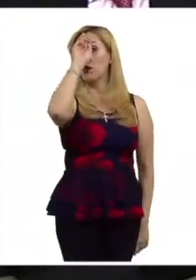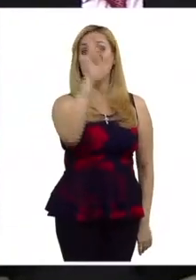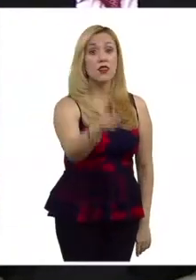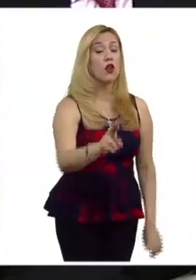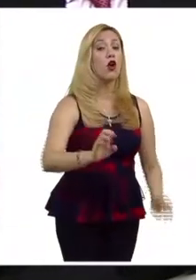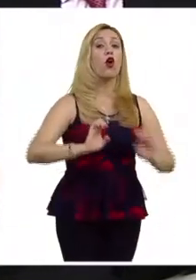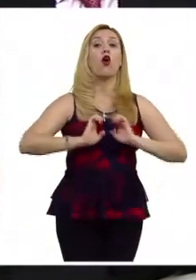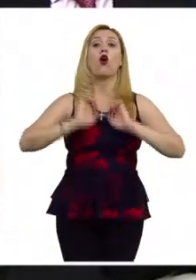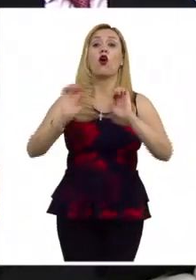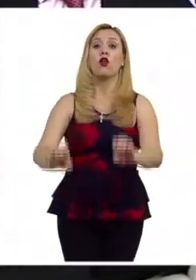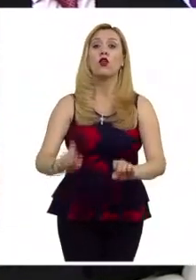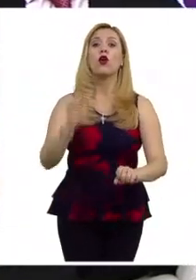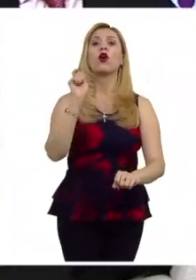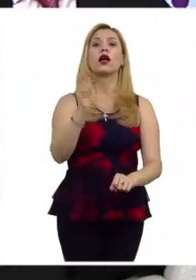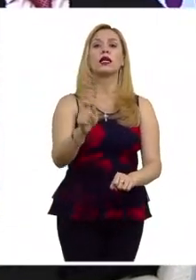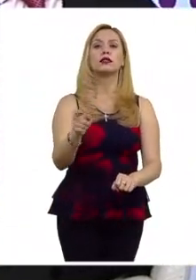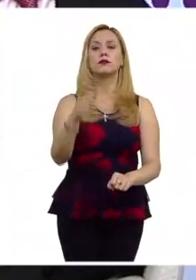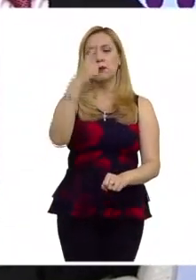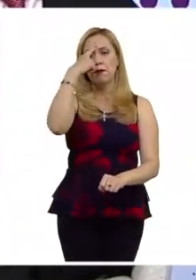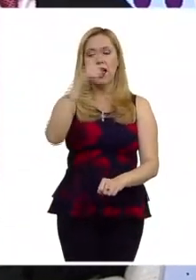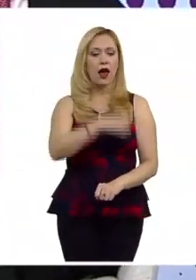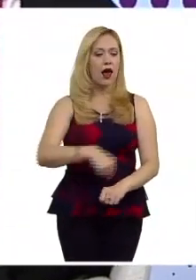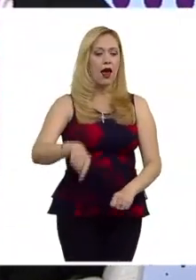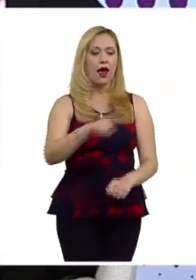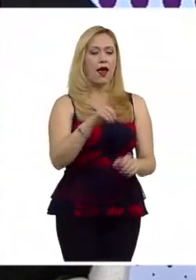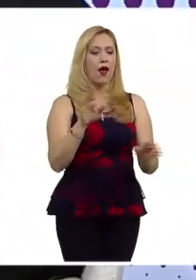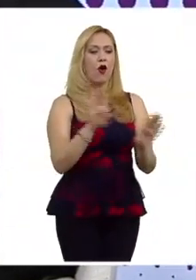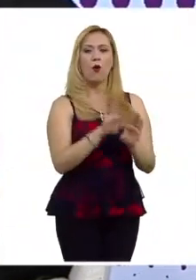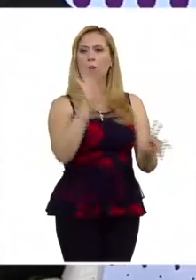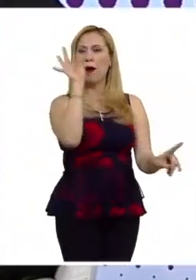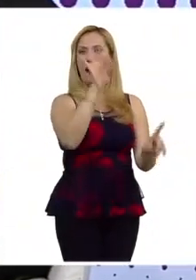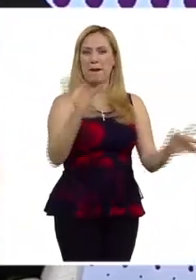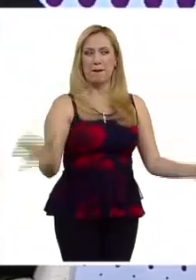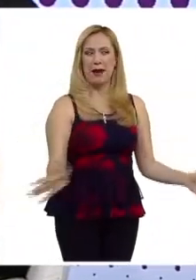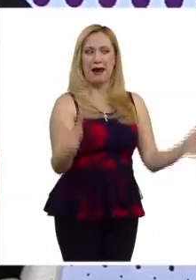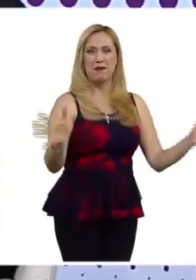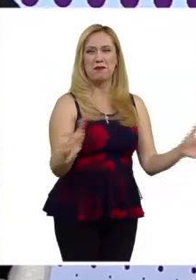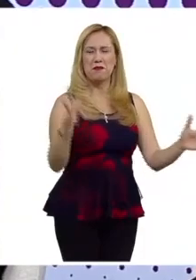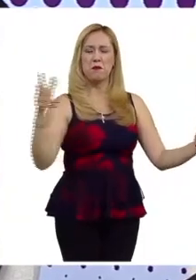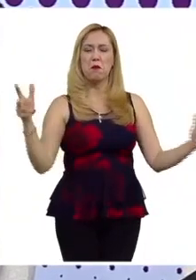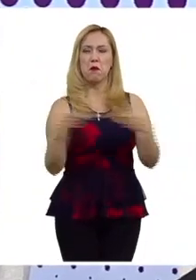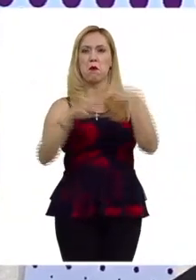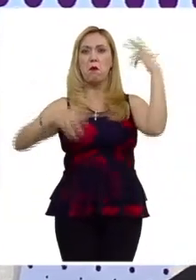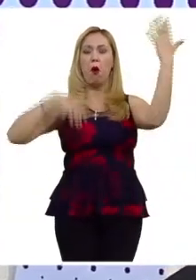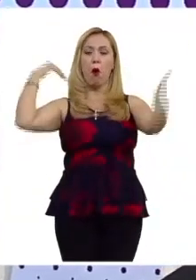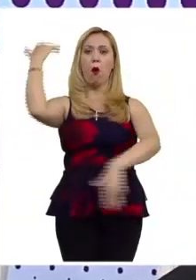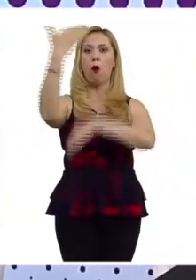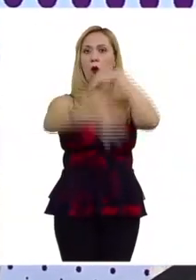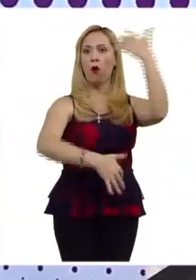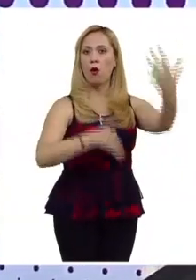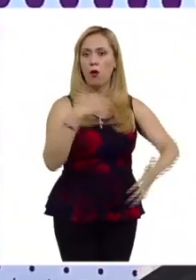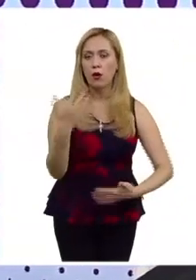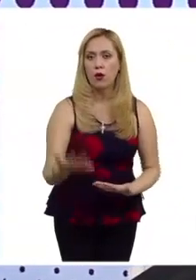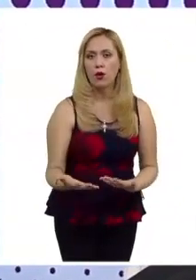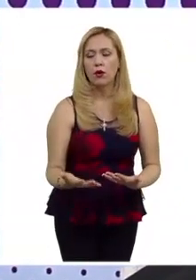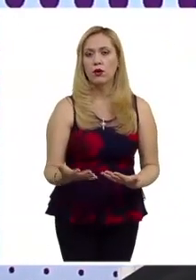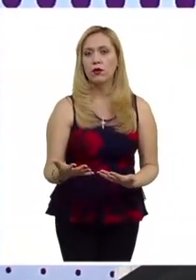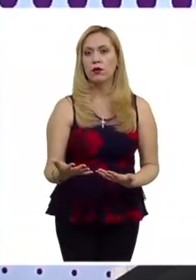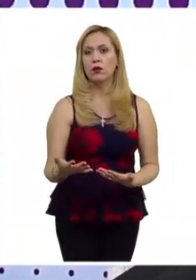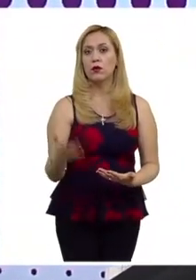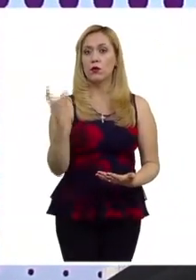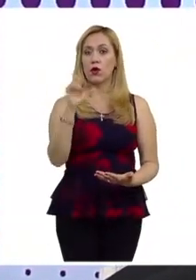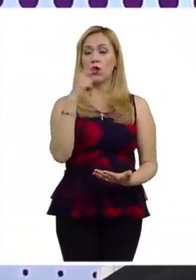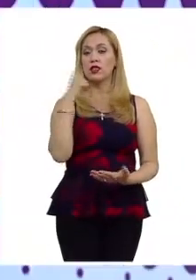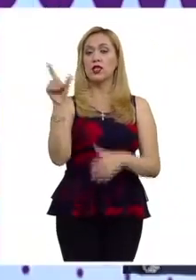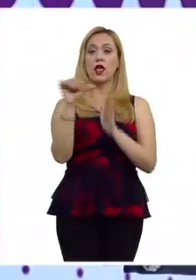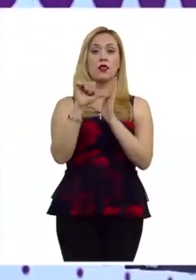odio es el que incita a la violencia no quiere decir necesariamente que solo existe discurso de odio cuando incita a la violencia o como lo dice el pacto del